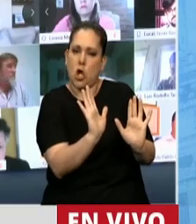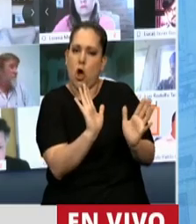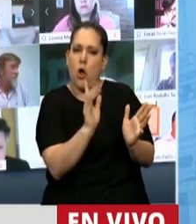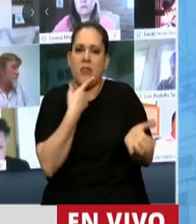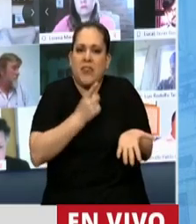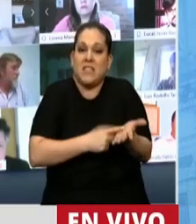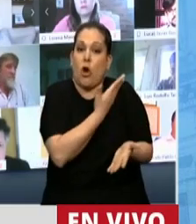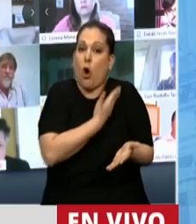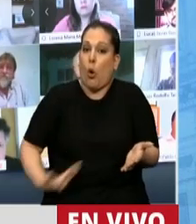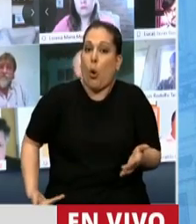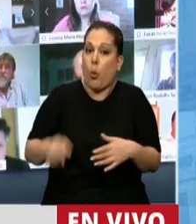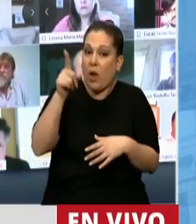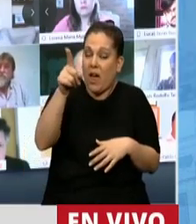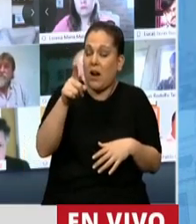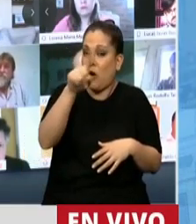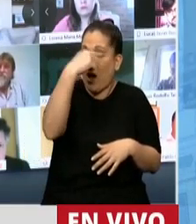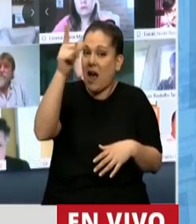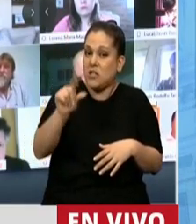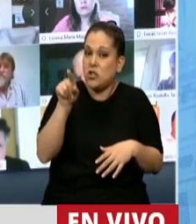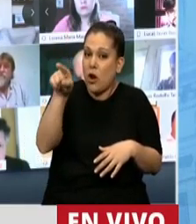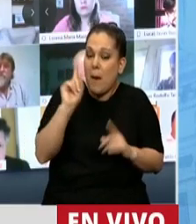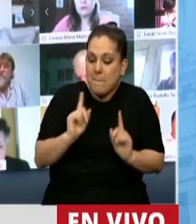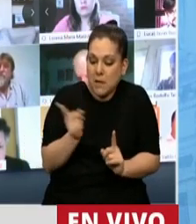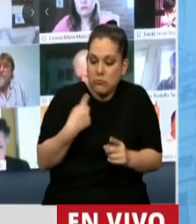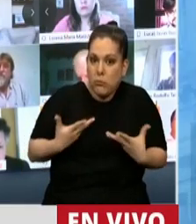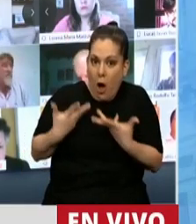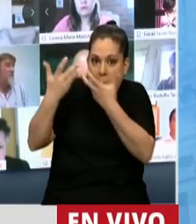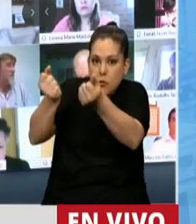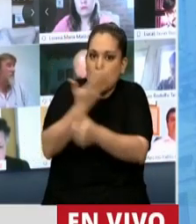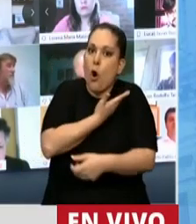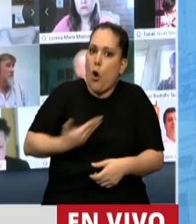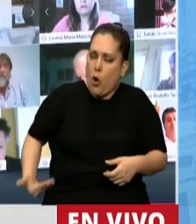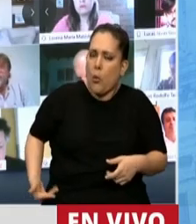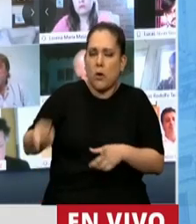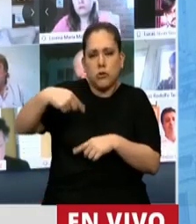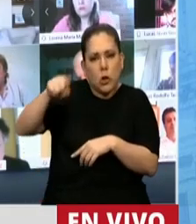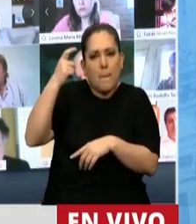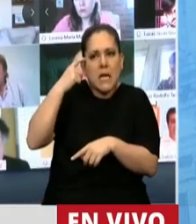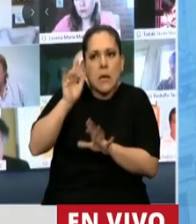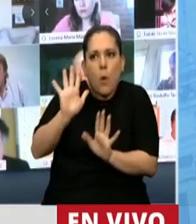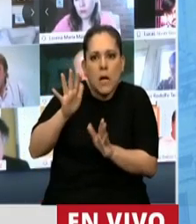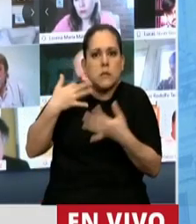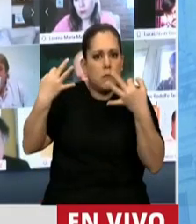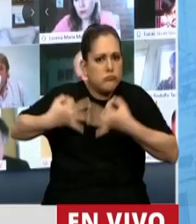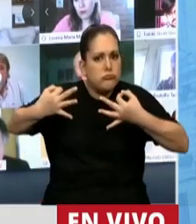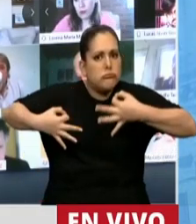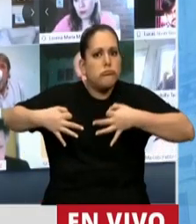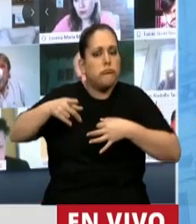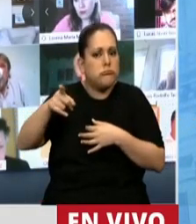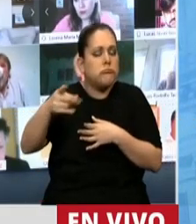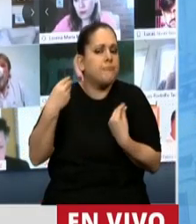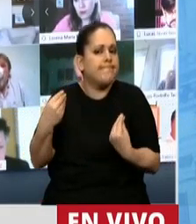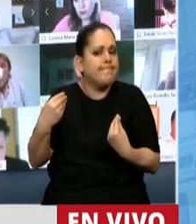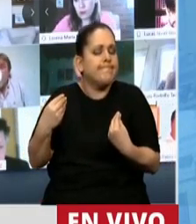decisión del Gobierno Nacional que desde esta bancada acompañamos con mucha firmeza porque creemos que va en el camino correcto, que es la